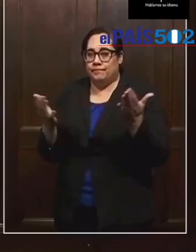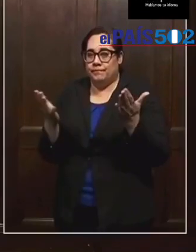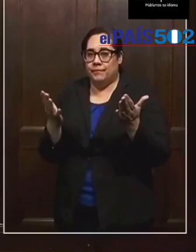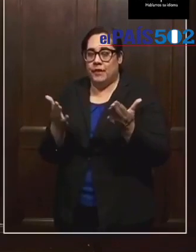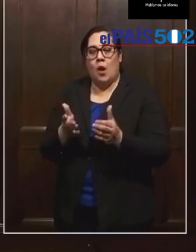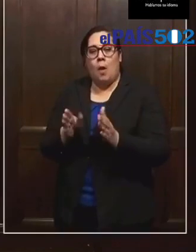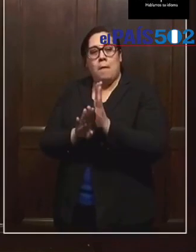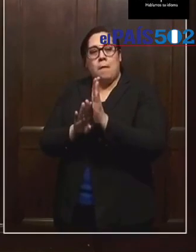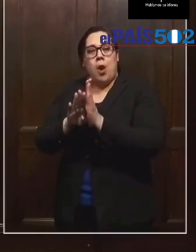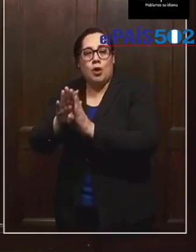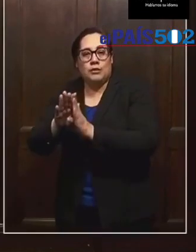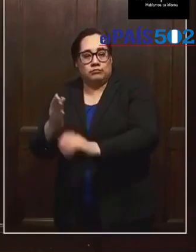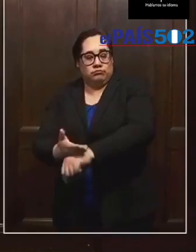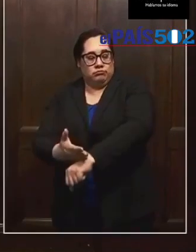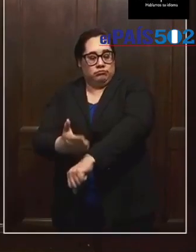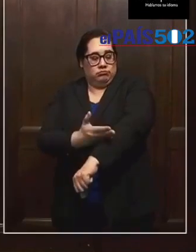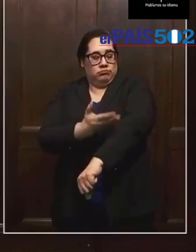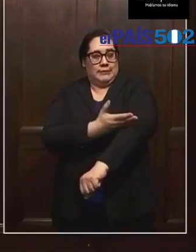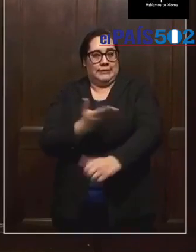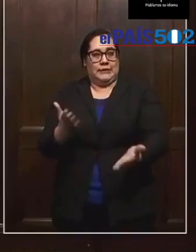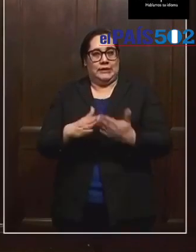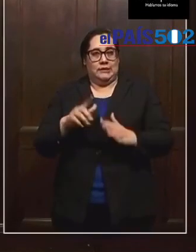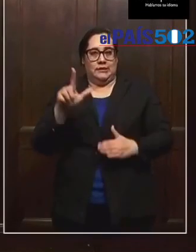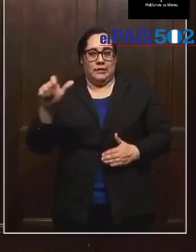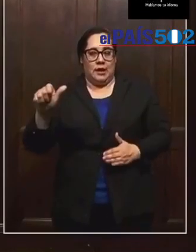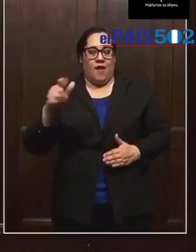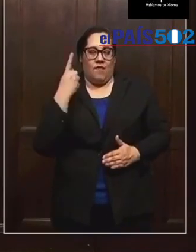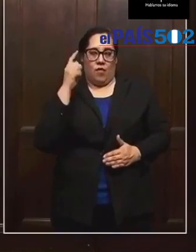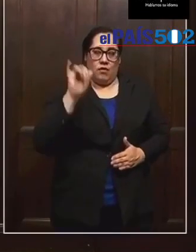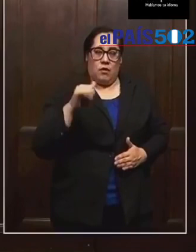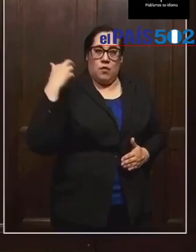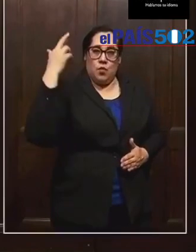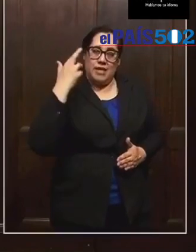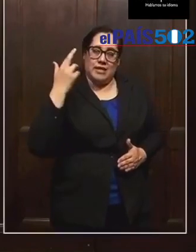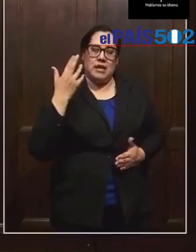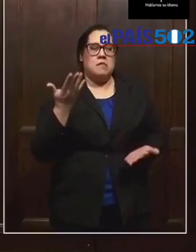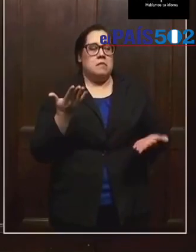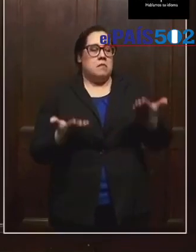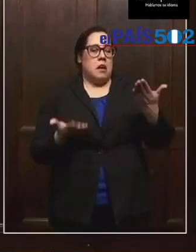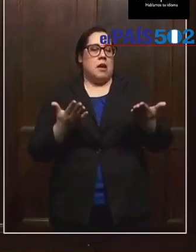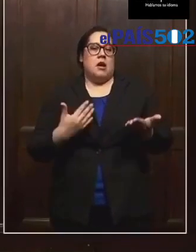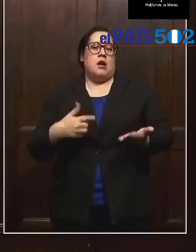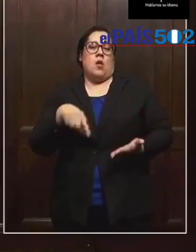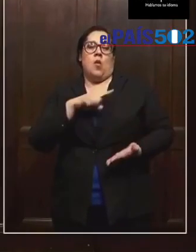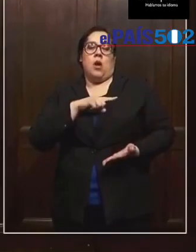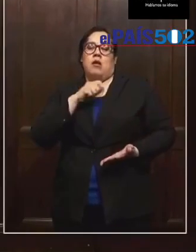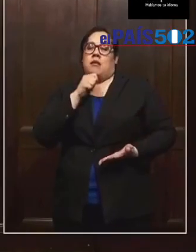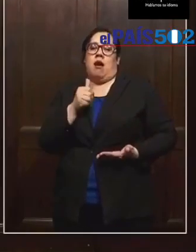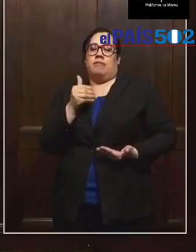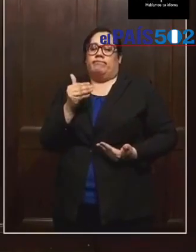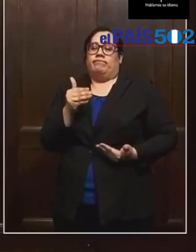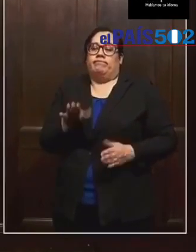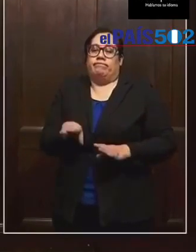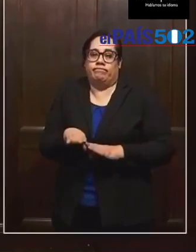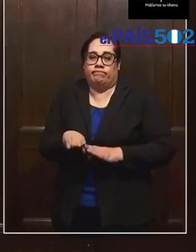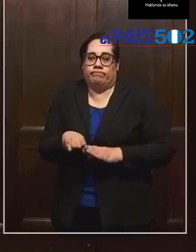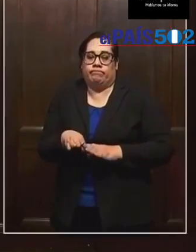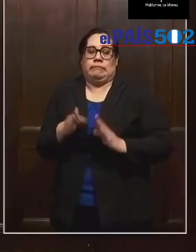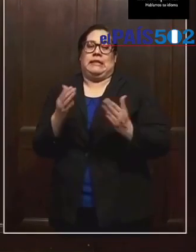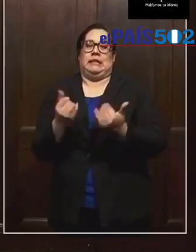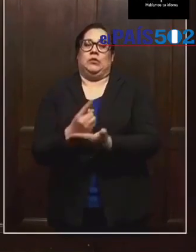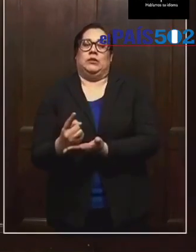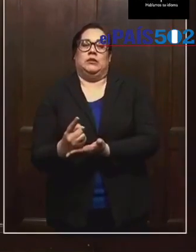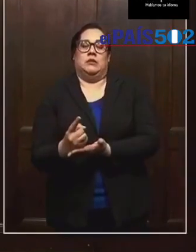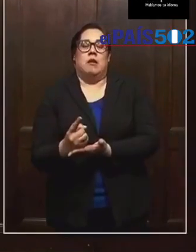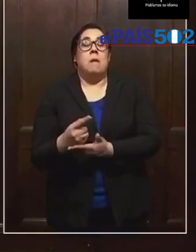progreso aquí en Los Ángeles y por eso probablemente no tomaremos pasos esta semana,